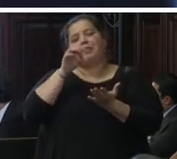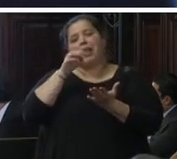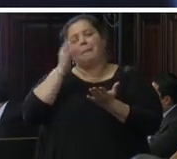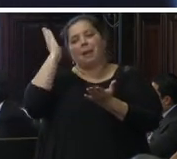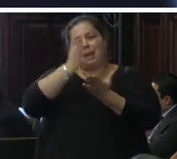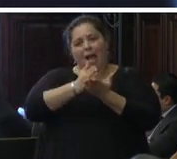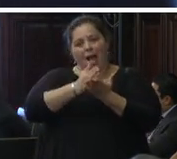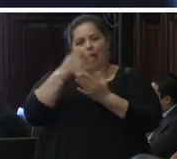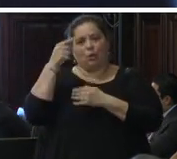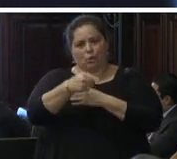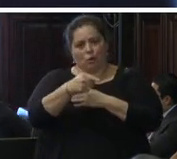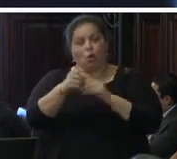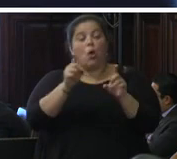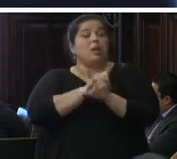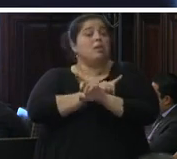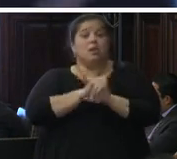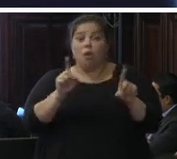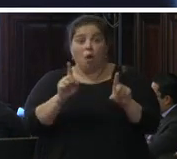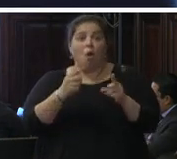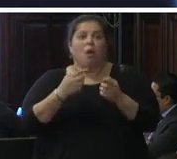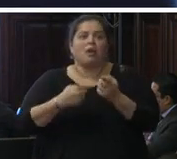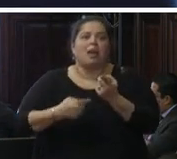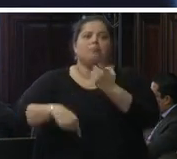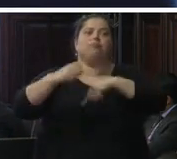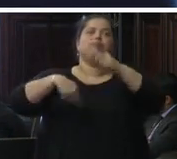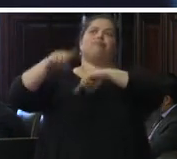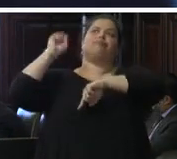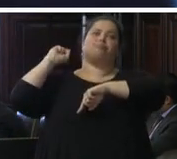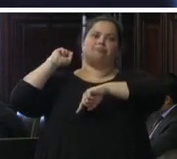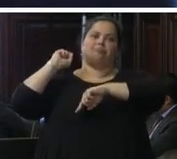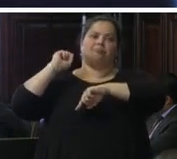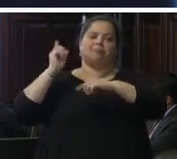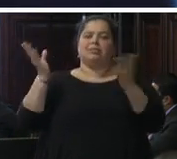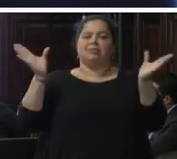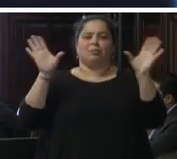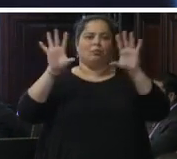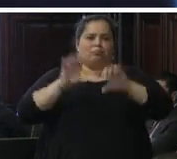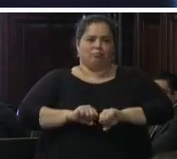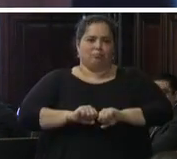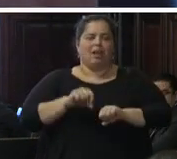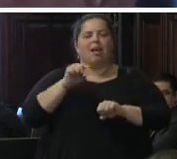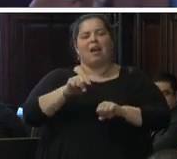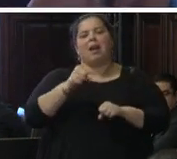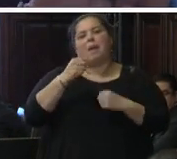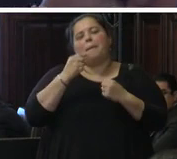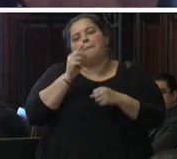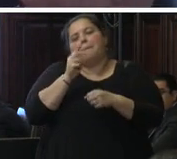regresión a una posibilidad que en materia de detención preventiva